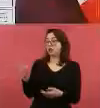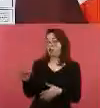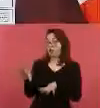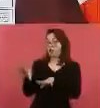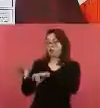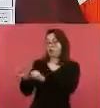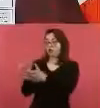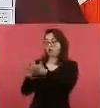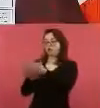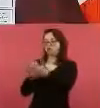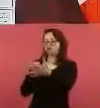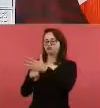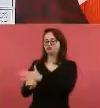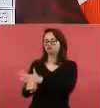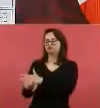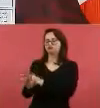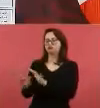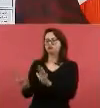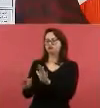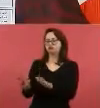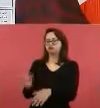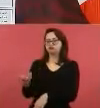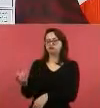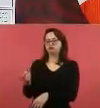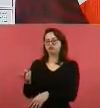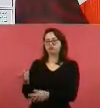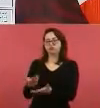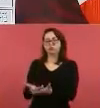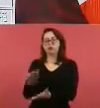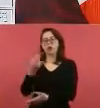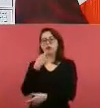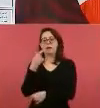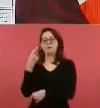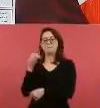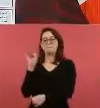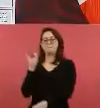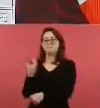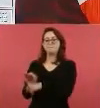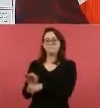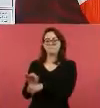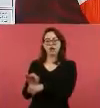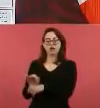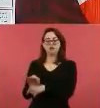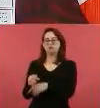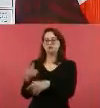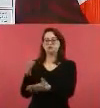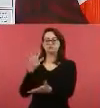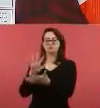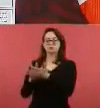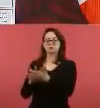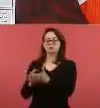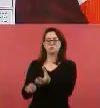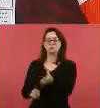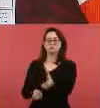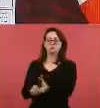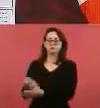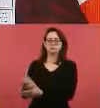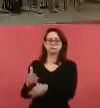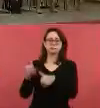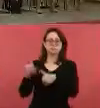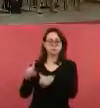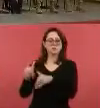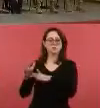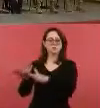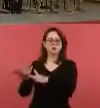año, otorgaron el amparo a dos presuntos secuestradores, a quienes le revocaron la medida cautelar de prisión preventiva oficiosa,